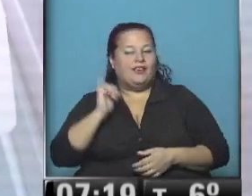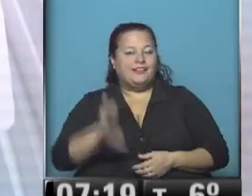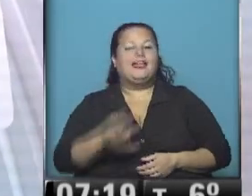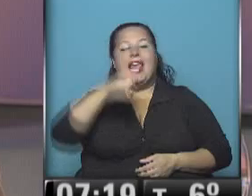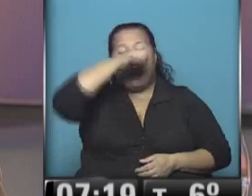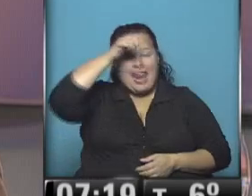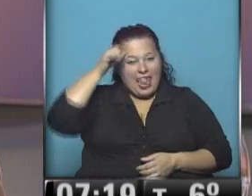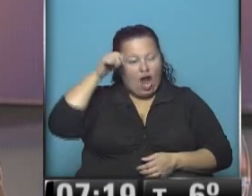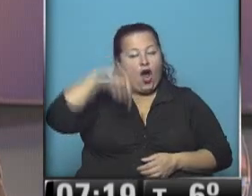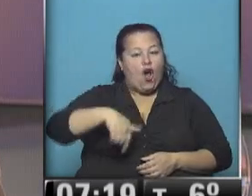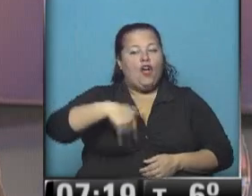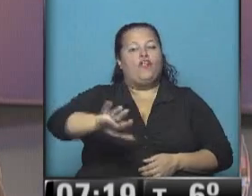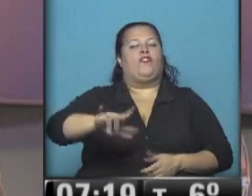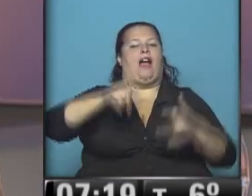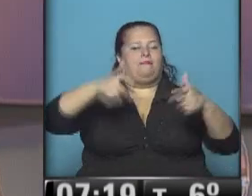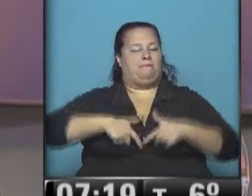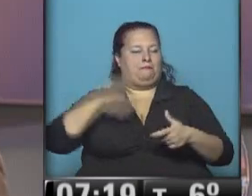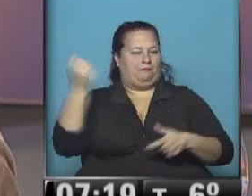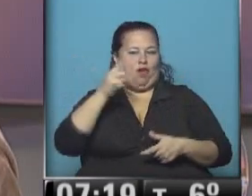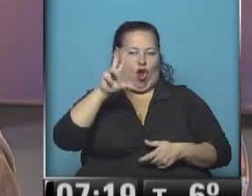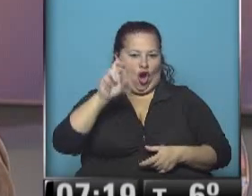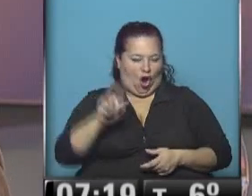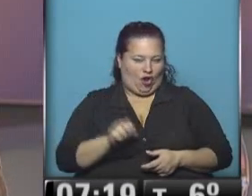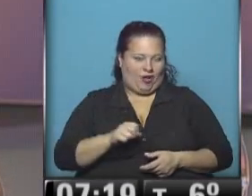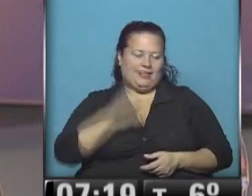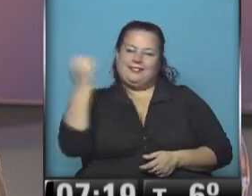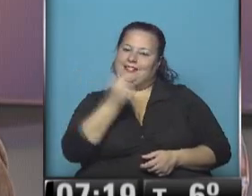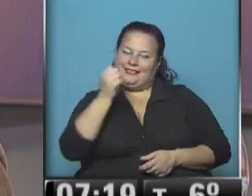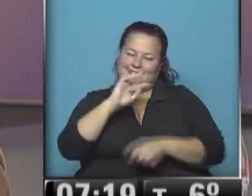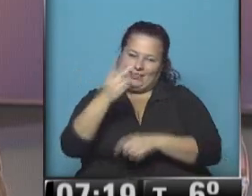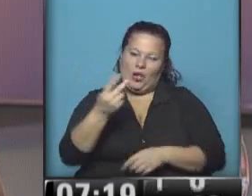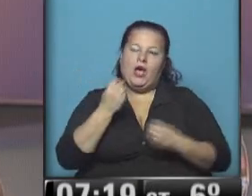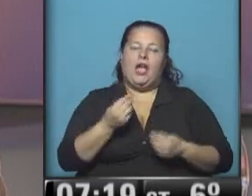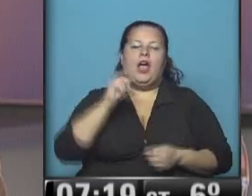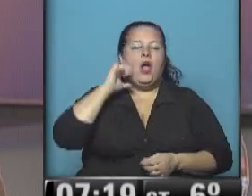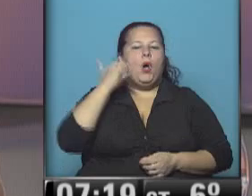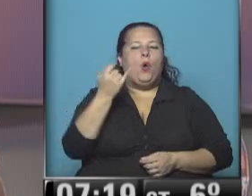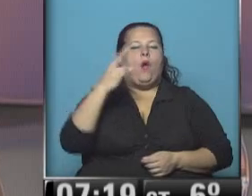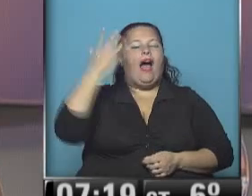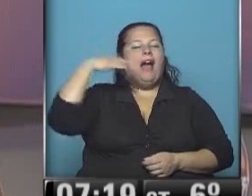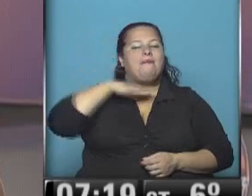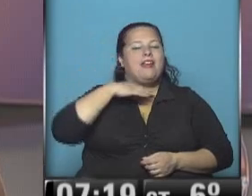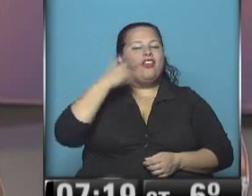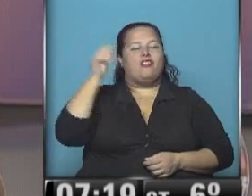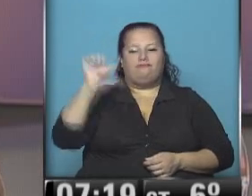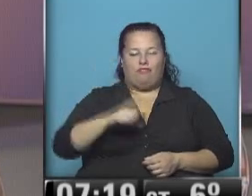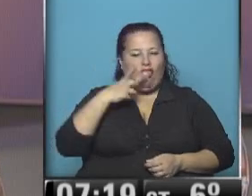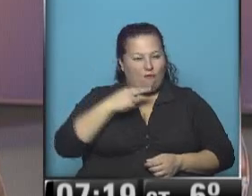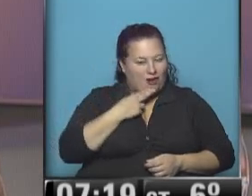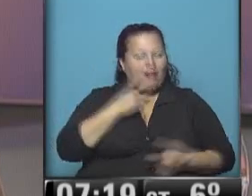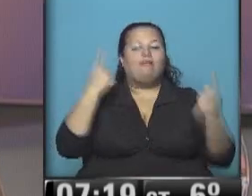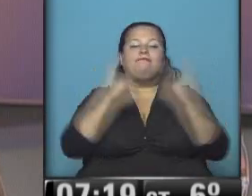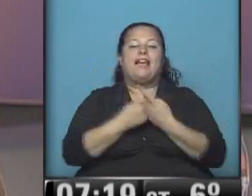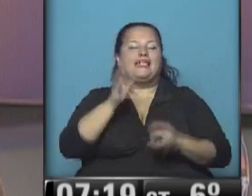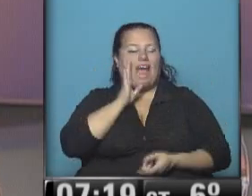porque las Leonas hoy van por otra medalla de oro, por la revancha quizás de Guadalajara 2011, porque van a enfrentar a